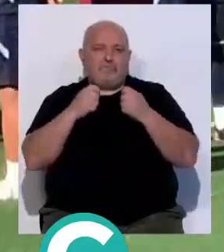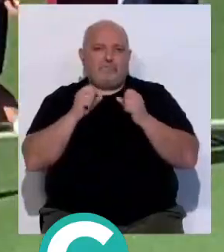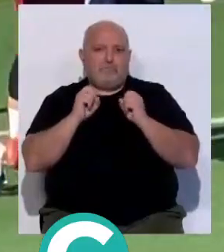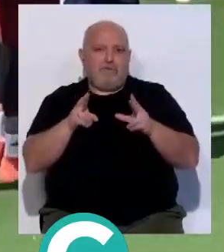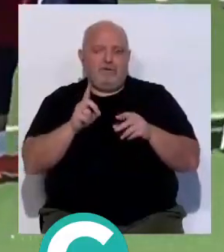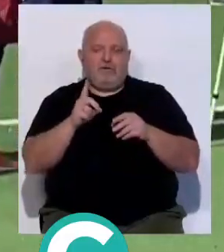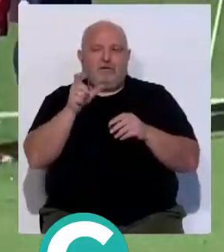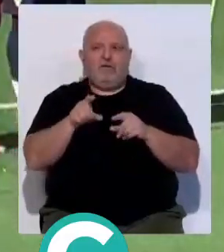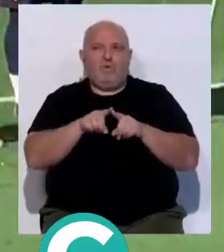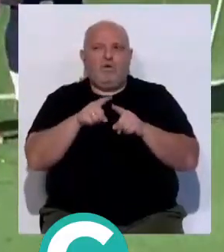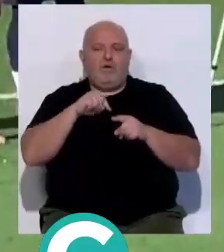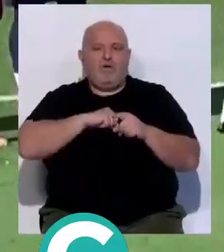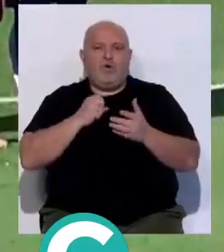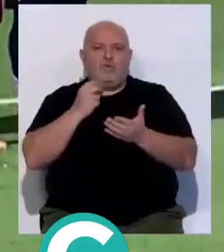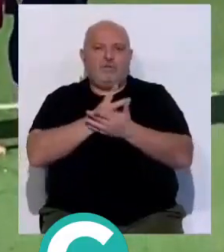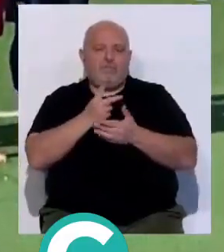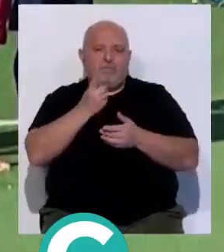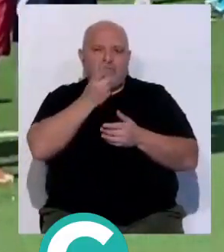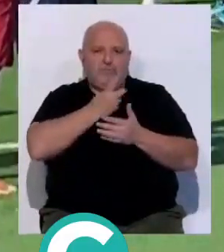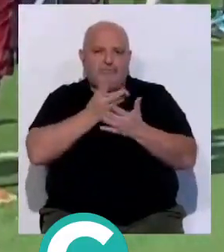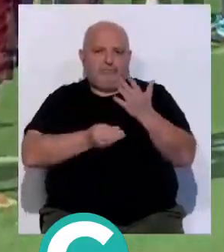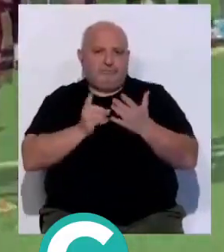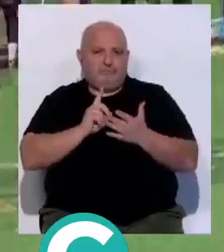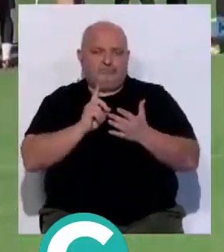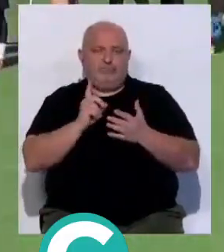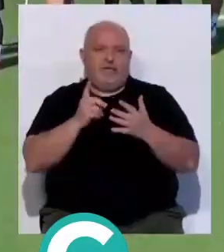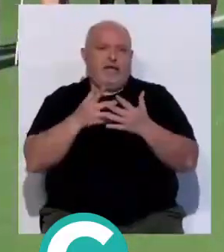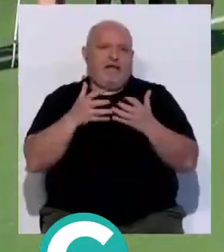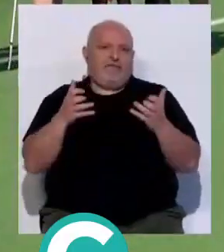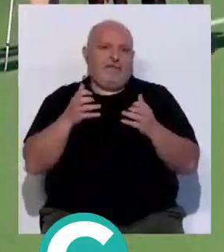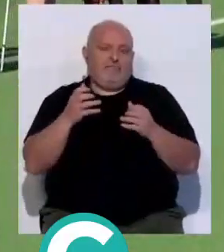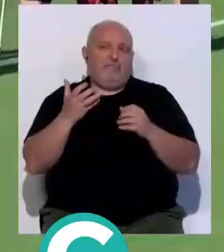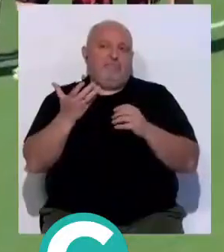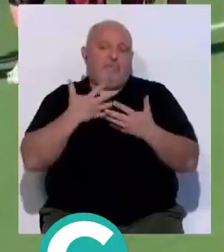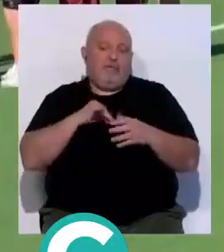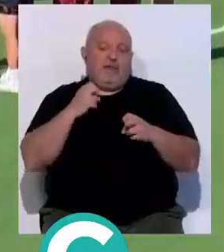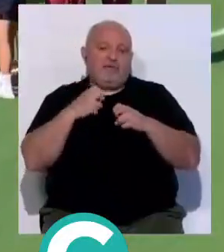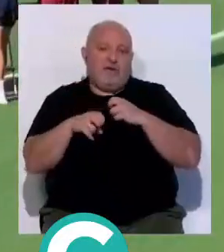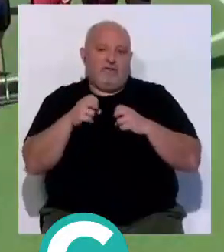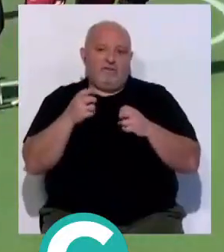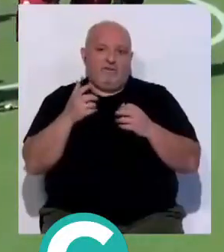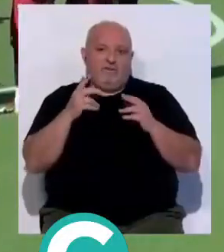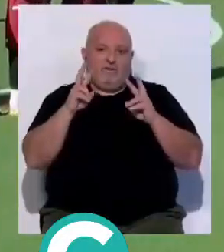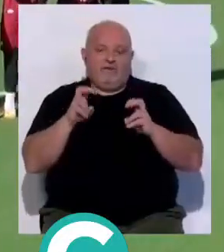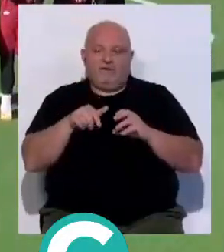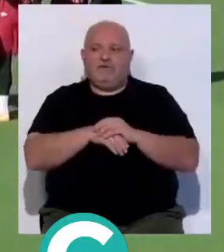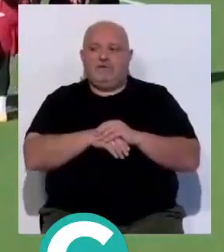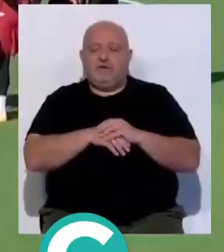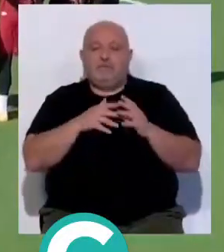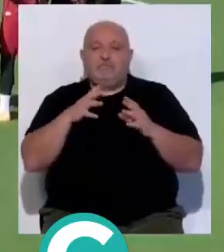para que el futbolista no recaiga en un agravio de esa posible lesión en los giros.